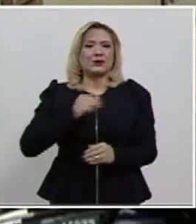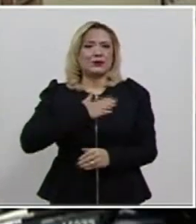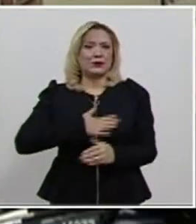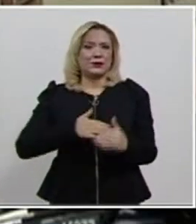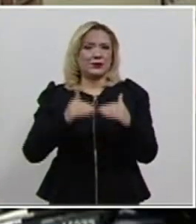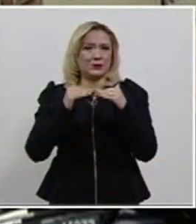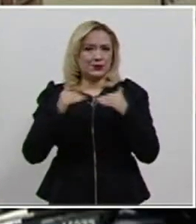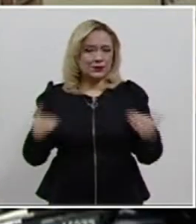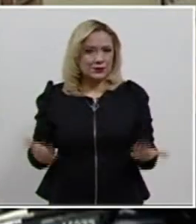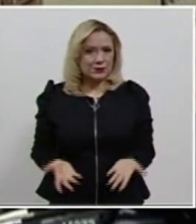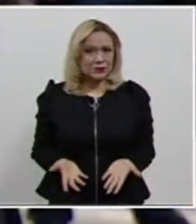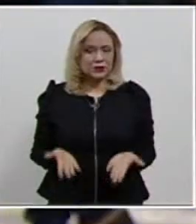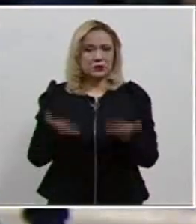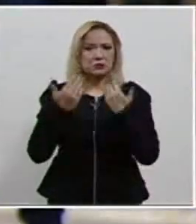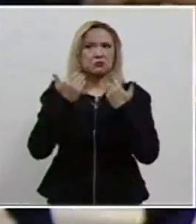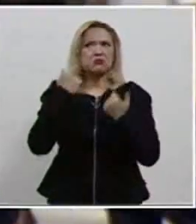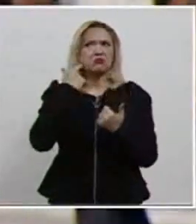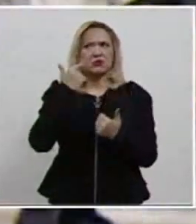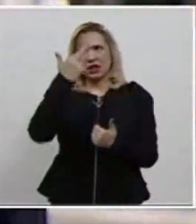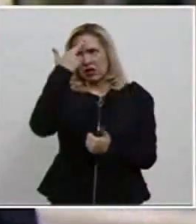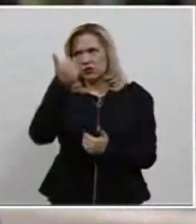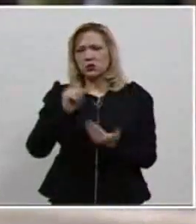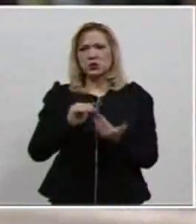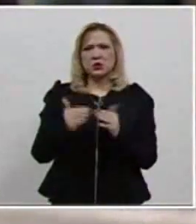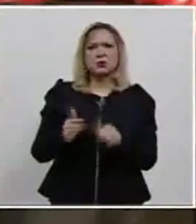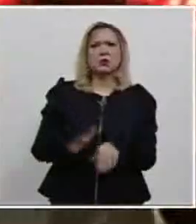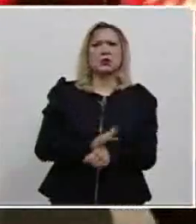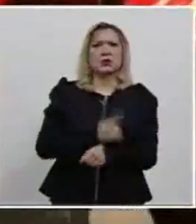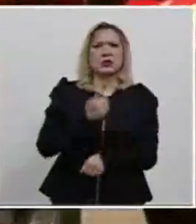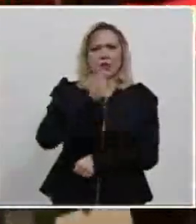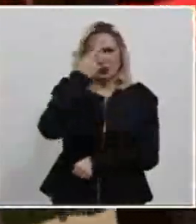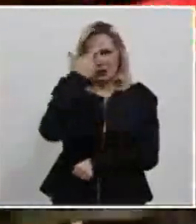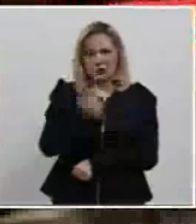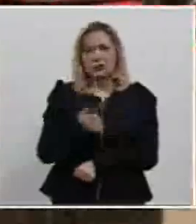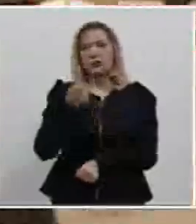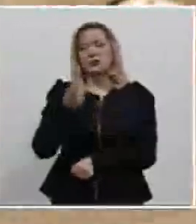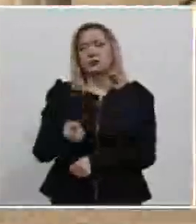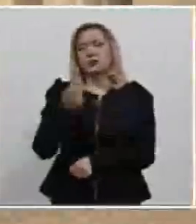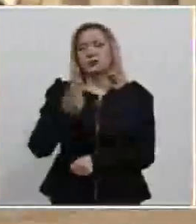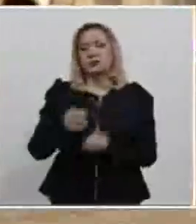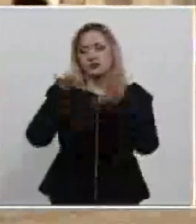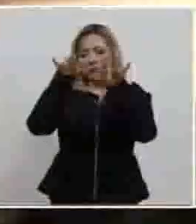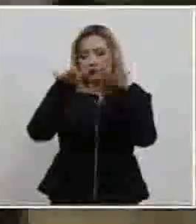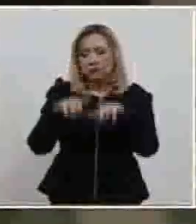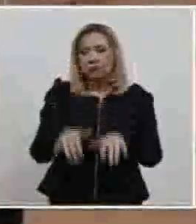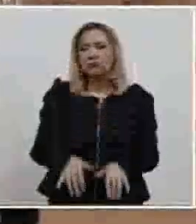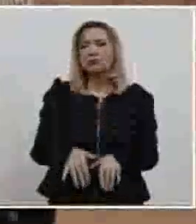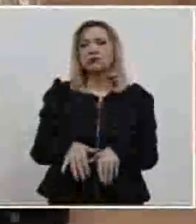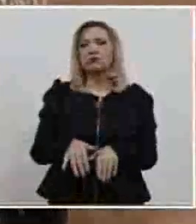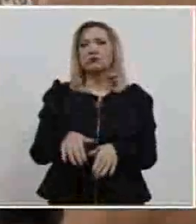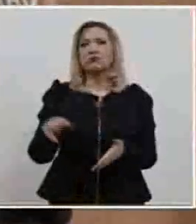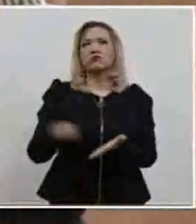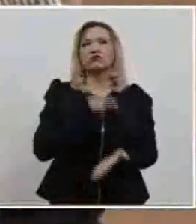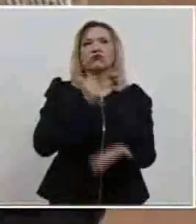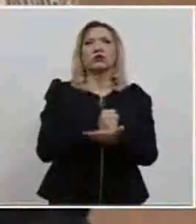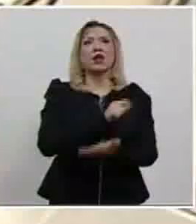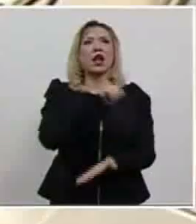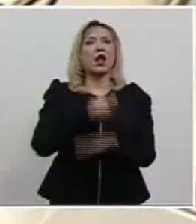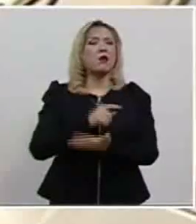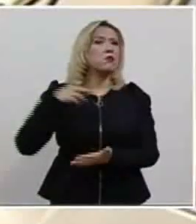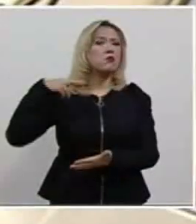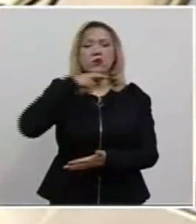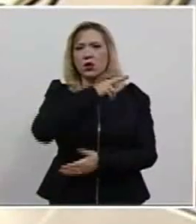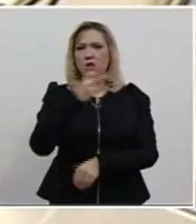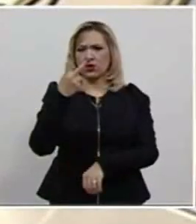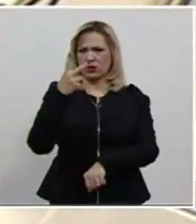pues sin motivación y justificación alguna se permitió que el dictamen se distribuyera con menos de 48 horas de anticipación,